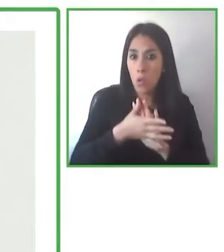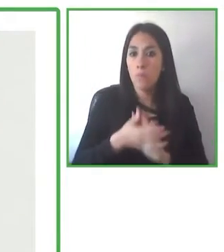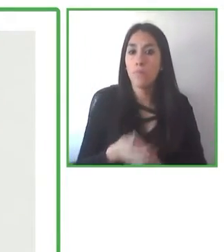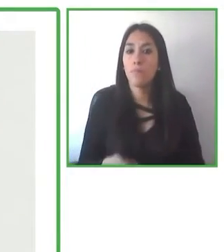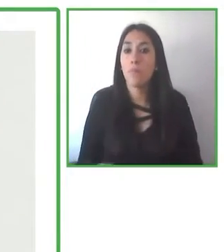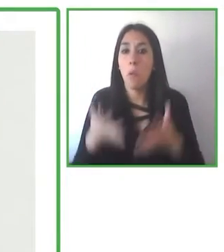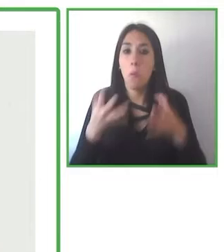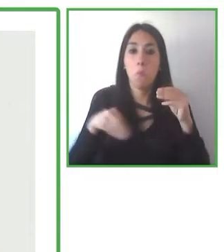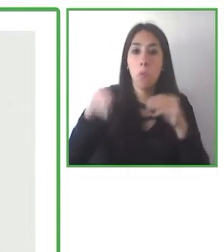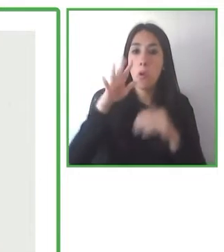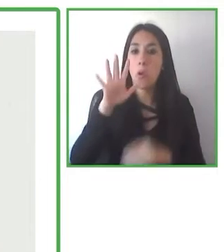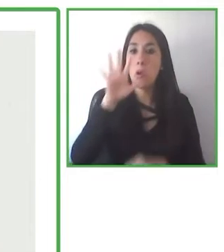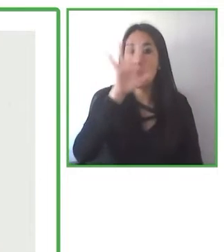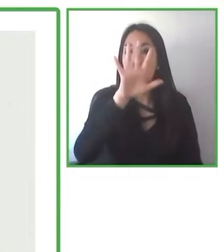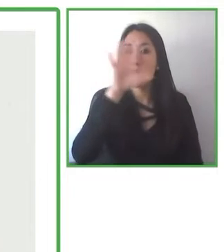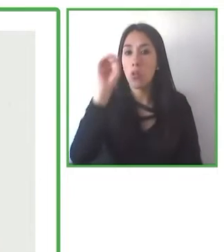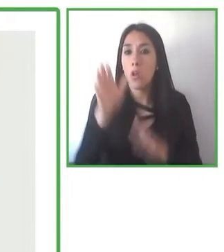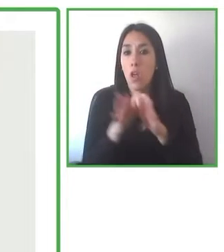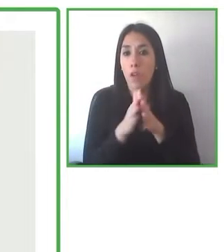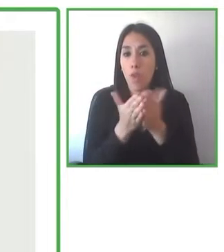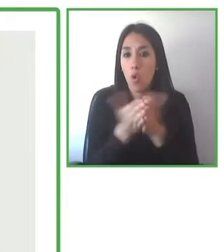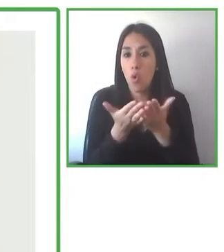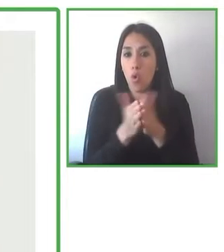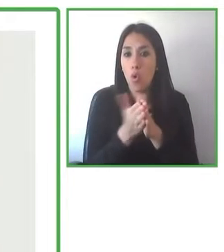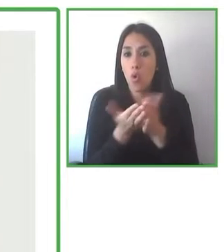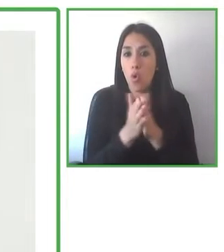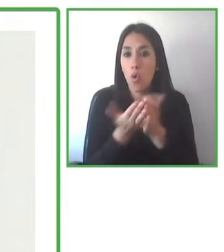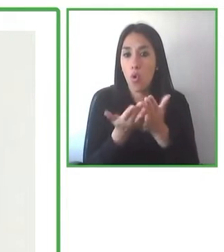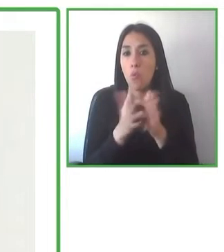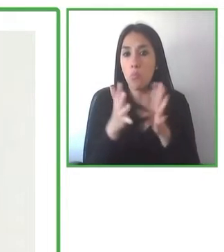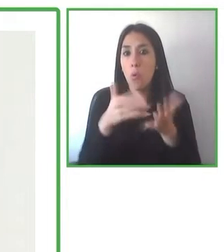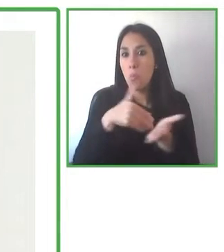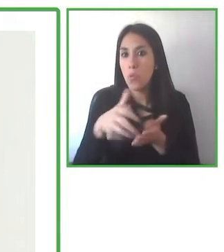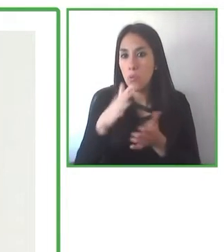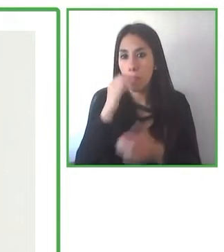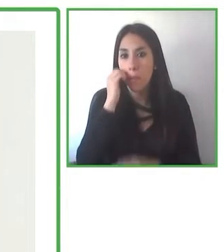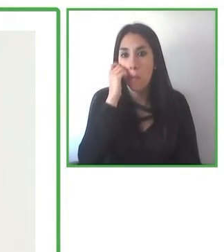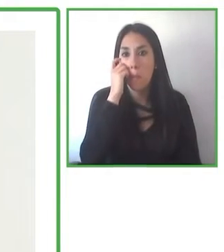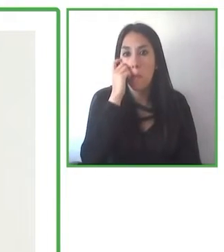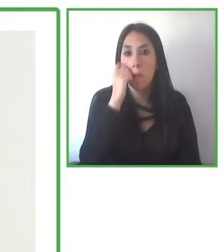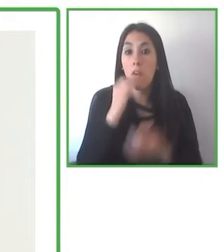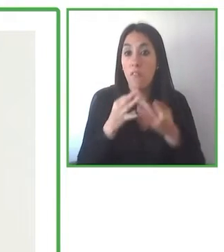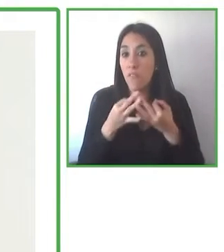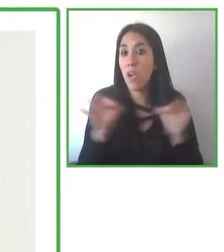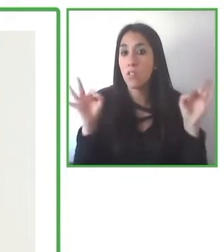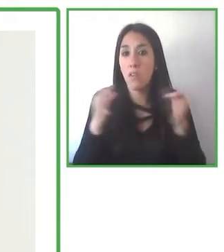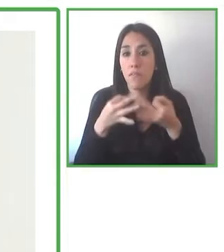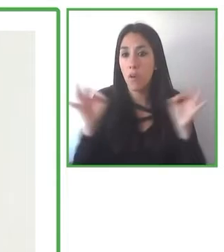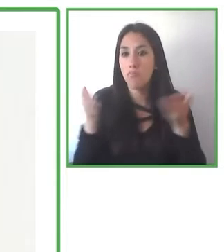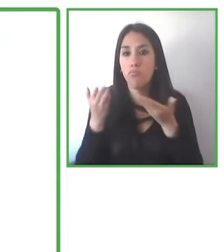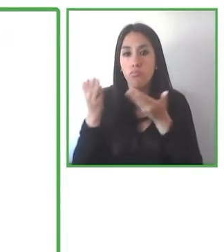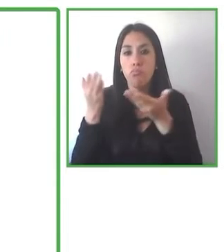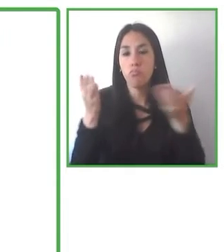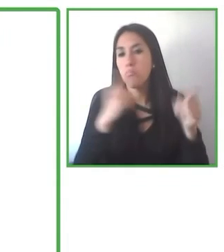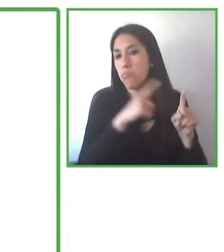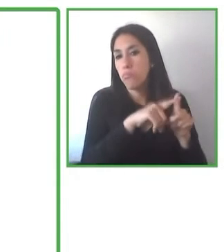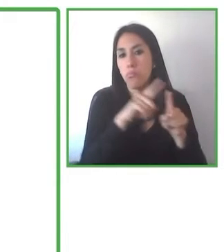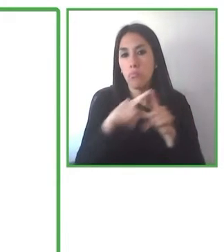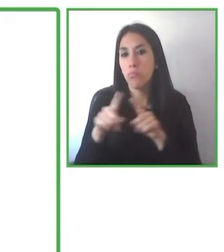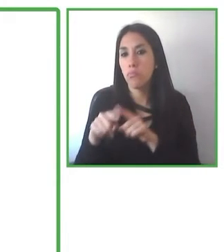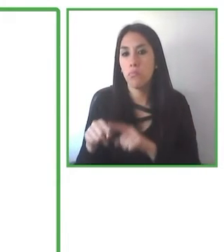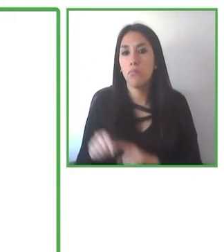Tenemos más de 50 libros en múltiples formatos accesibles. Gratuitos y disponibles hechos con diferentes socios.